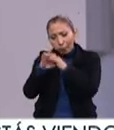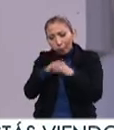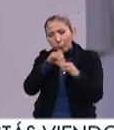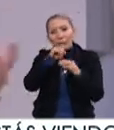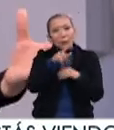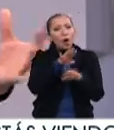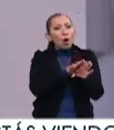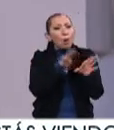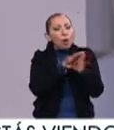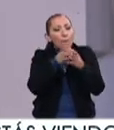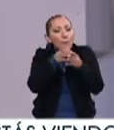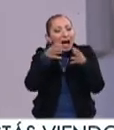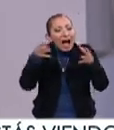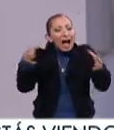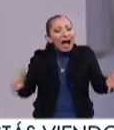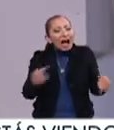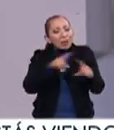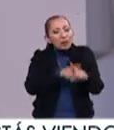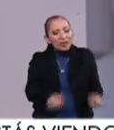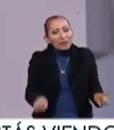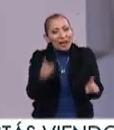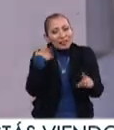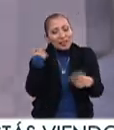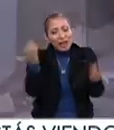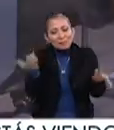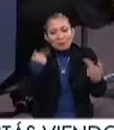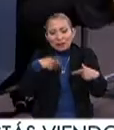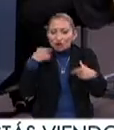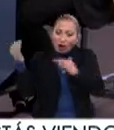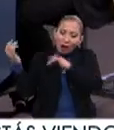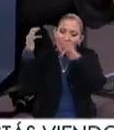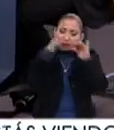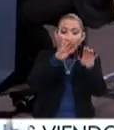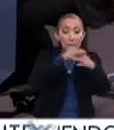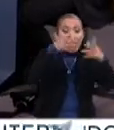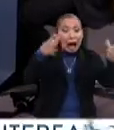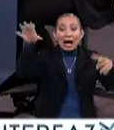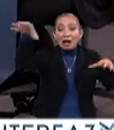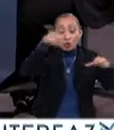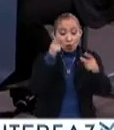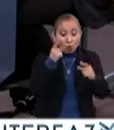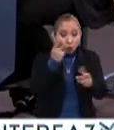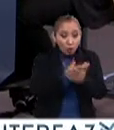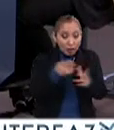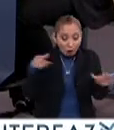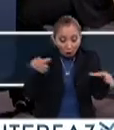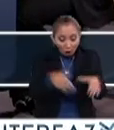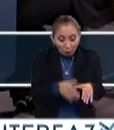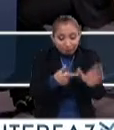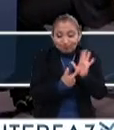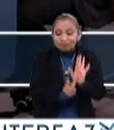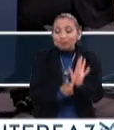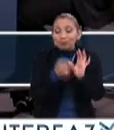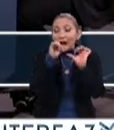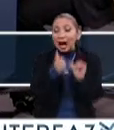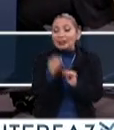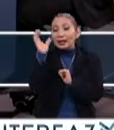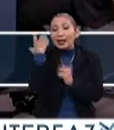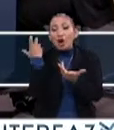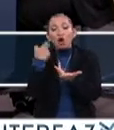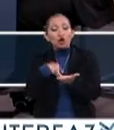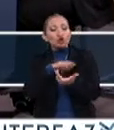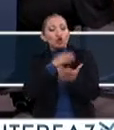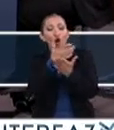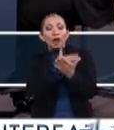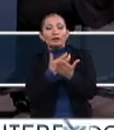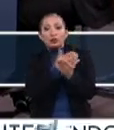también como que un mayor, otro tipo de público o mayor amplitud, que no nada más se trate de mostrar el arte o la colección que